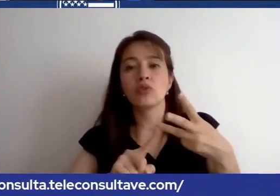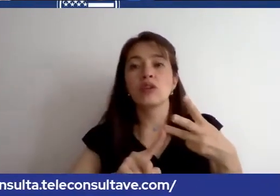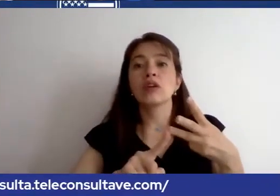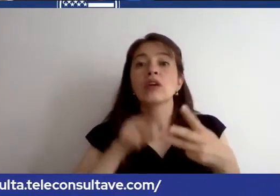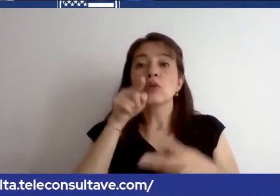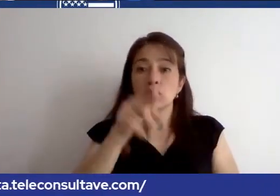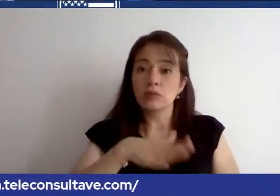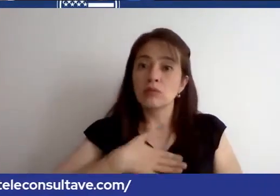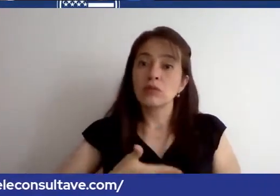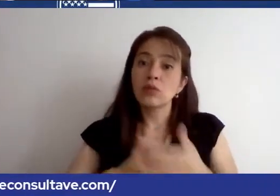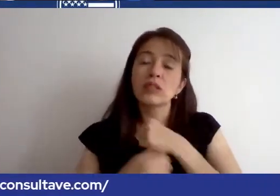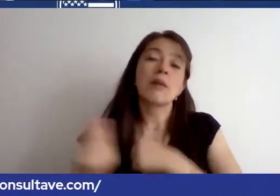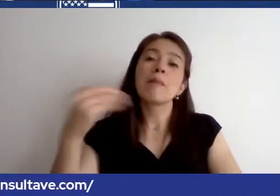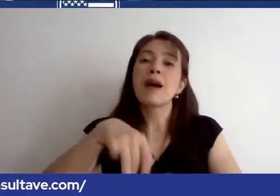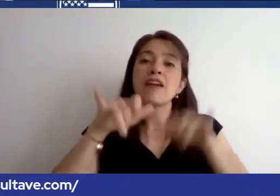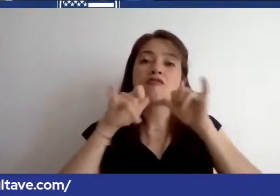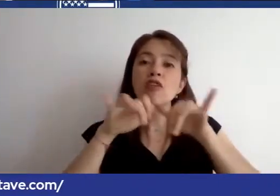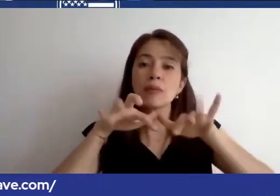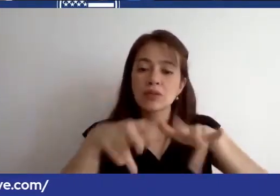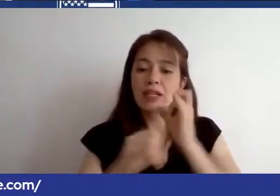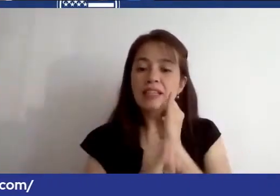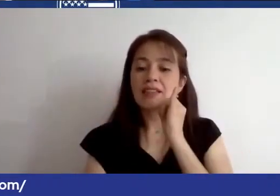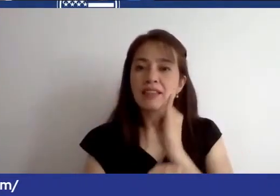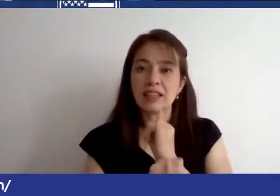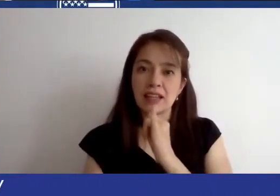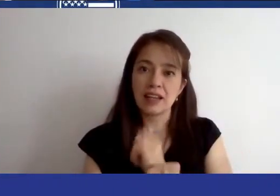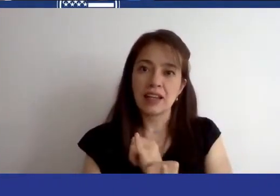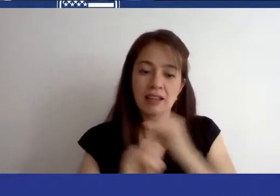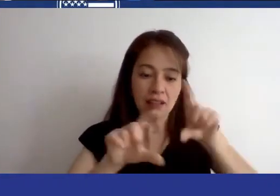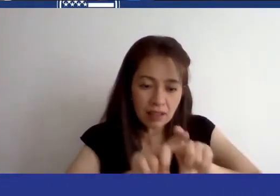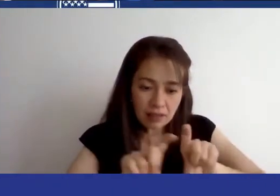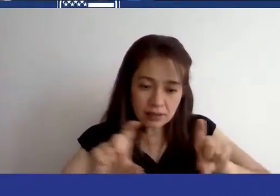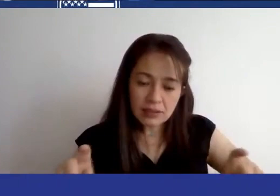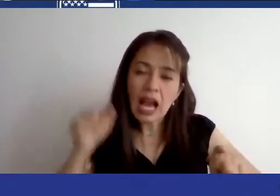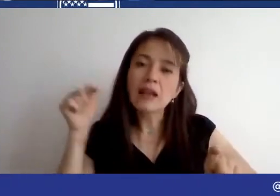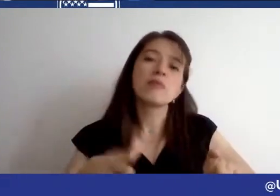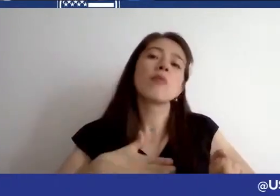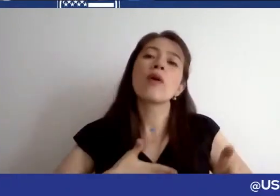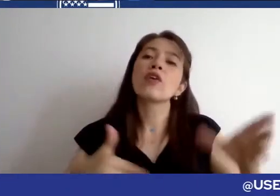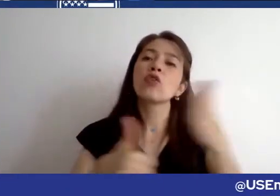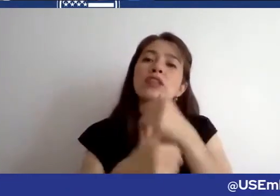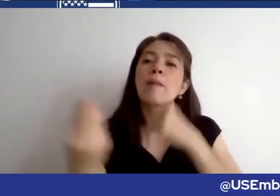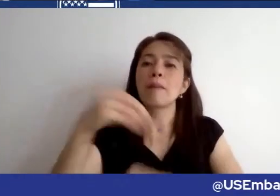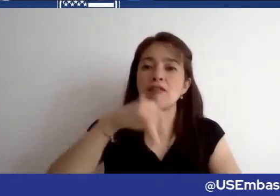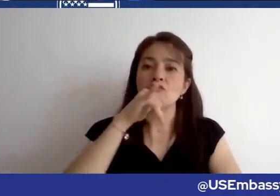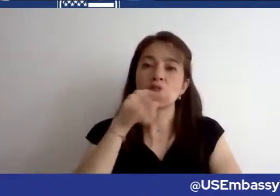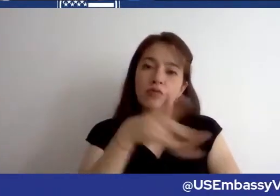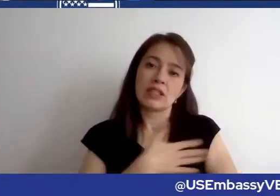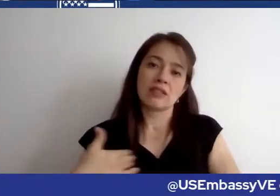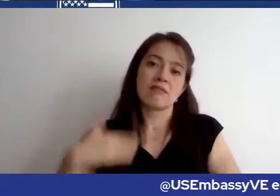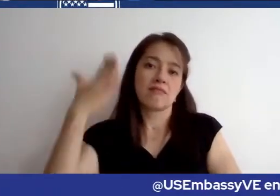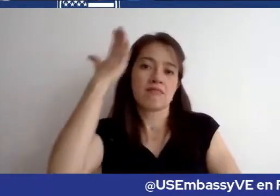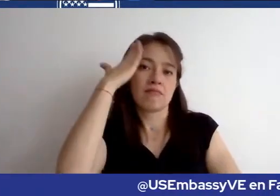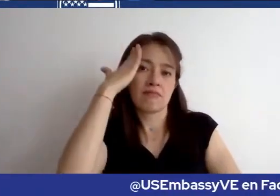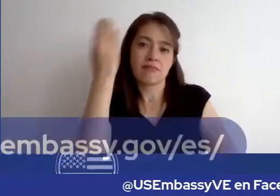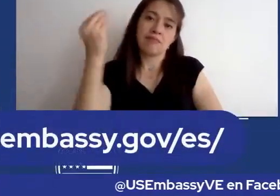tiene más información de esos tipos de visas de dependientes si necesita más información.